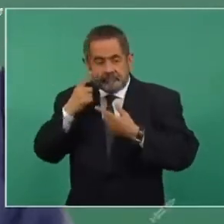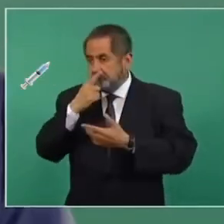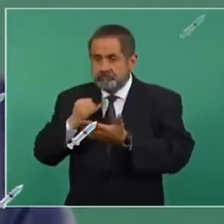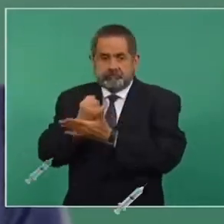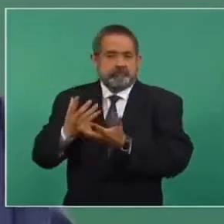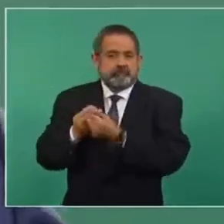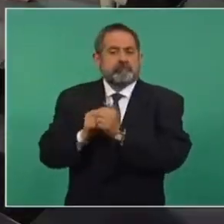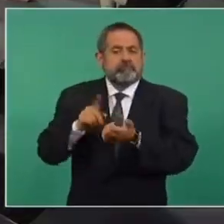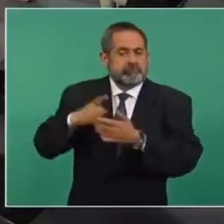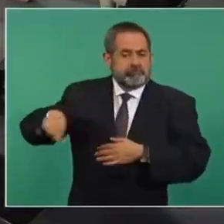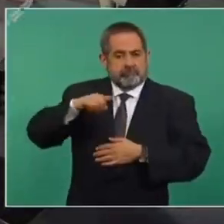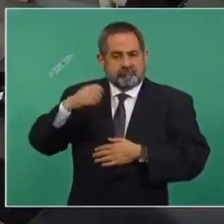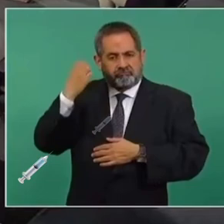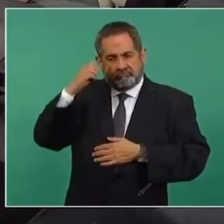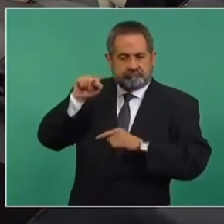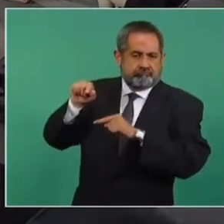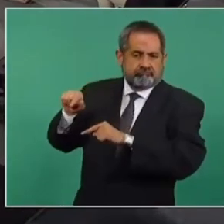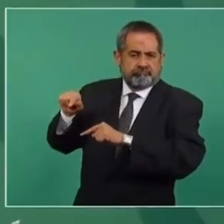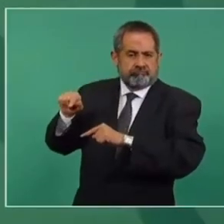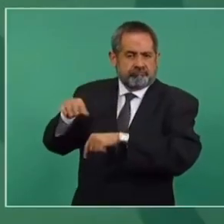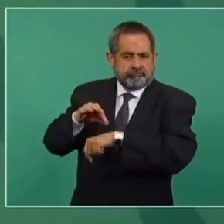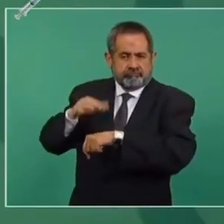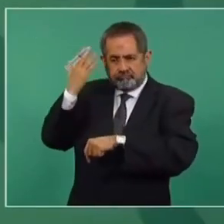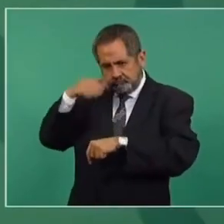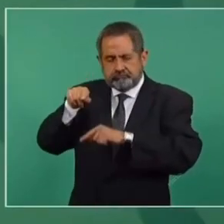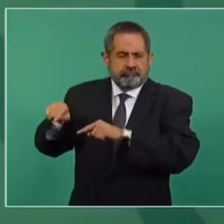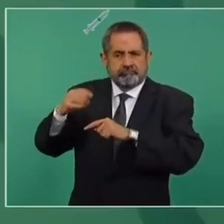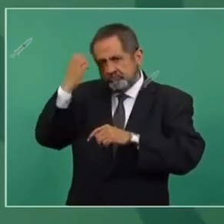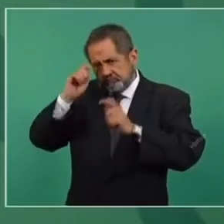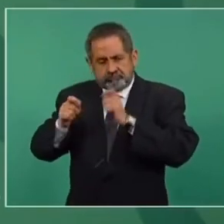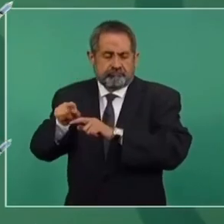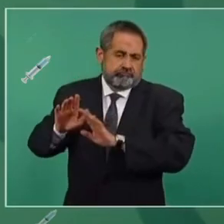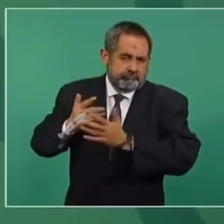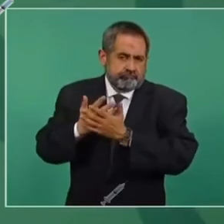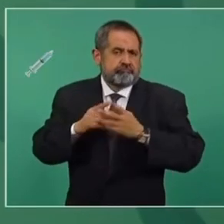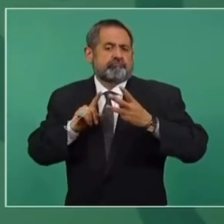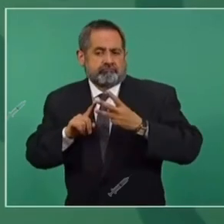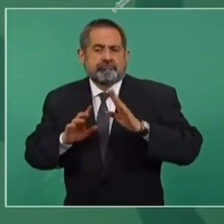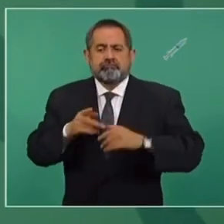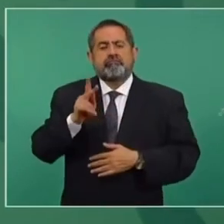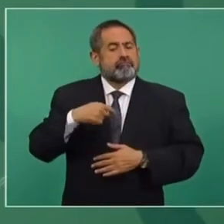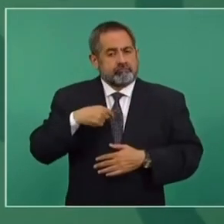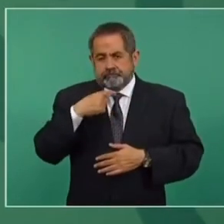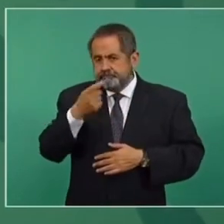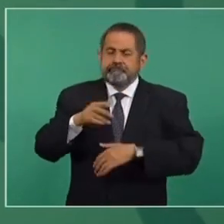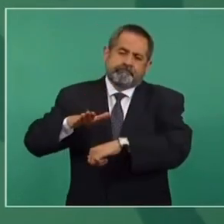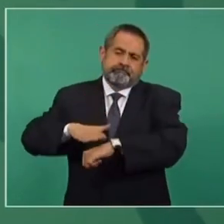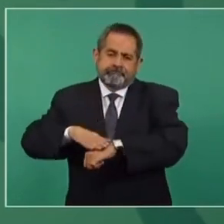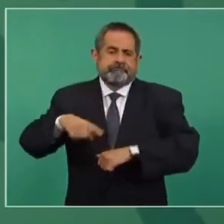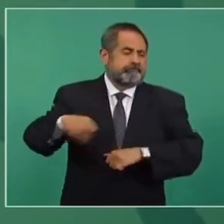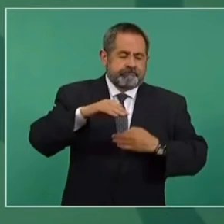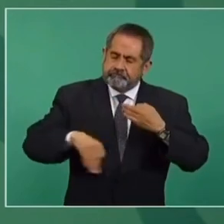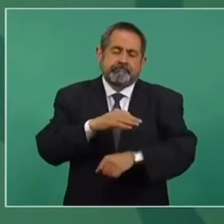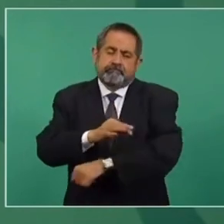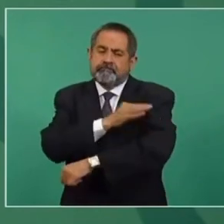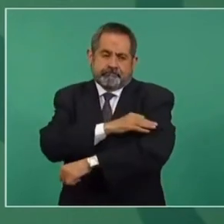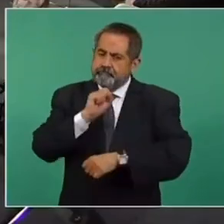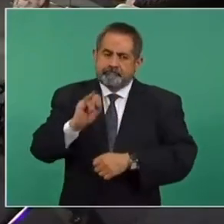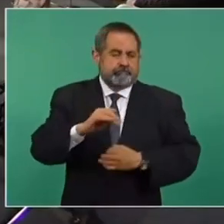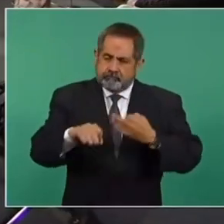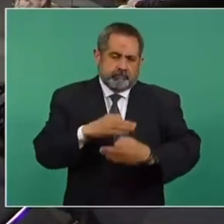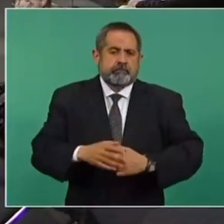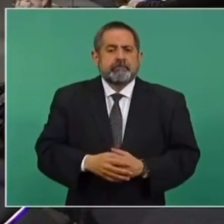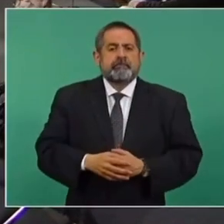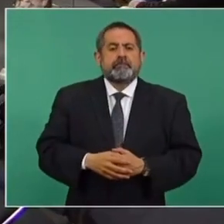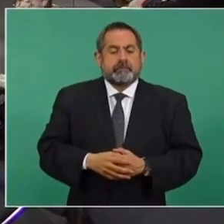decidir los médicos, los especialistas. Pero yo sí a lo que llamo es a que nos vacunemos, todos.